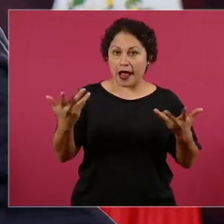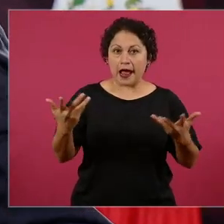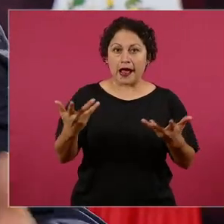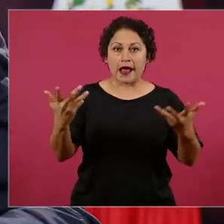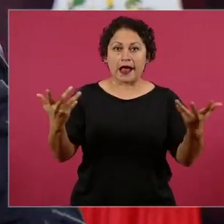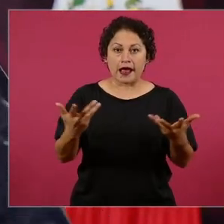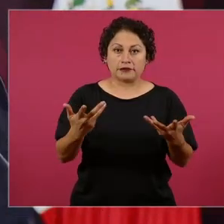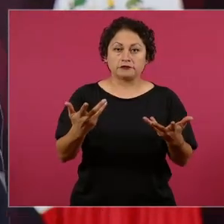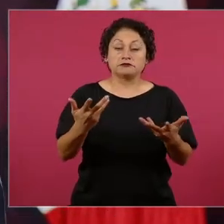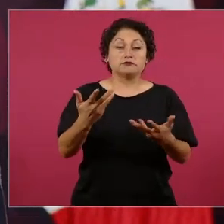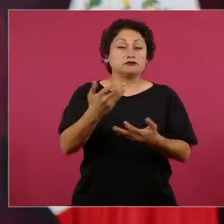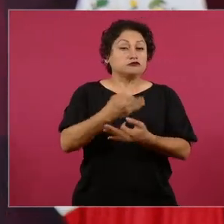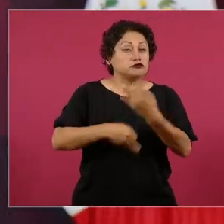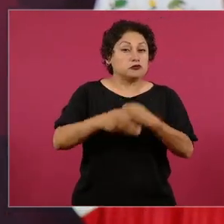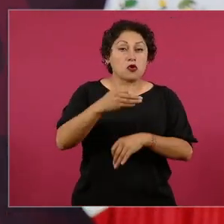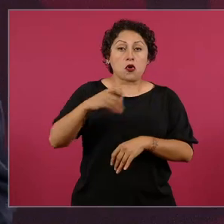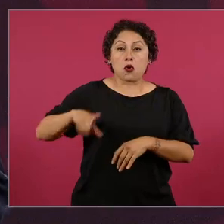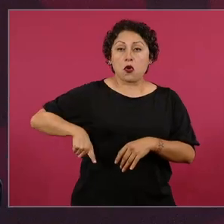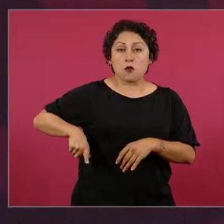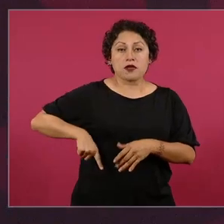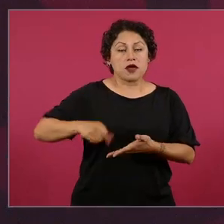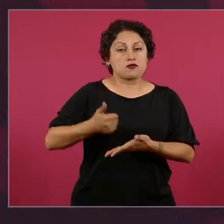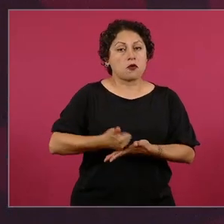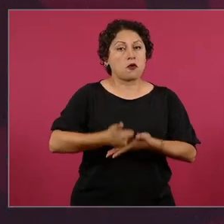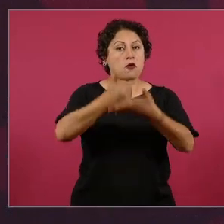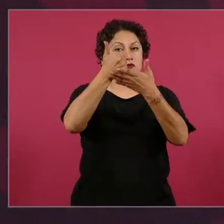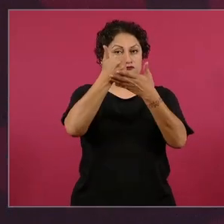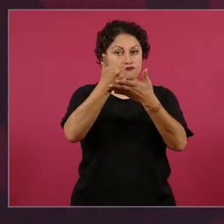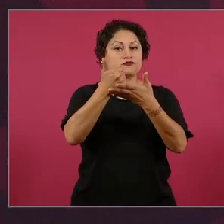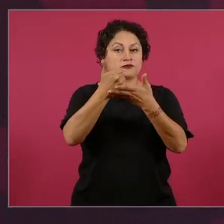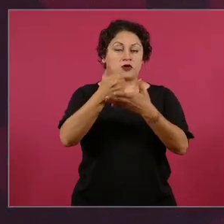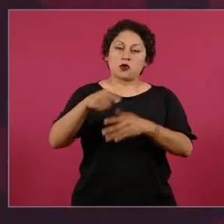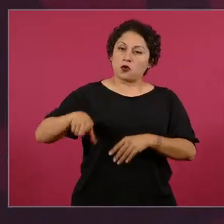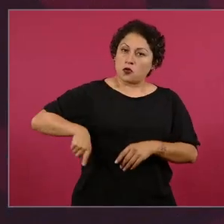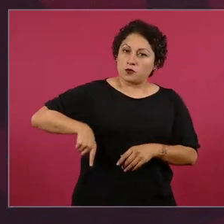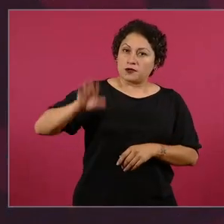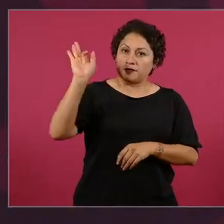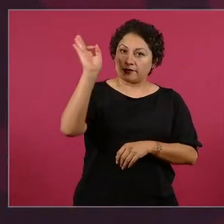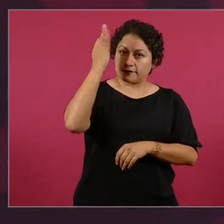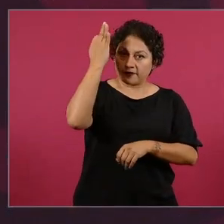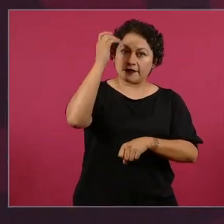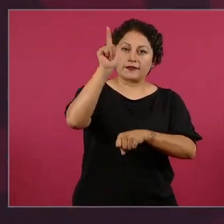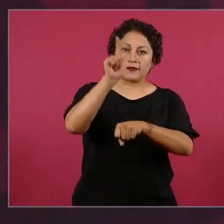federal ha estado trabajando.